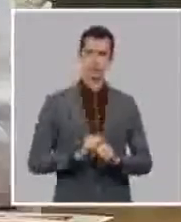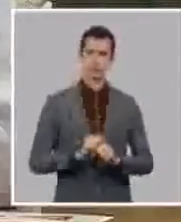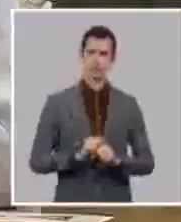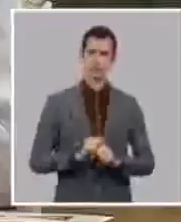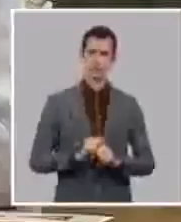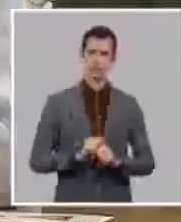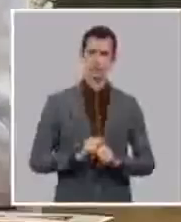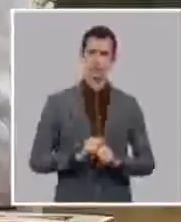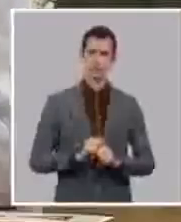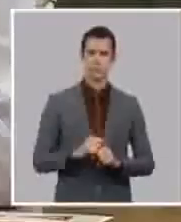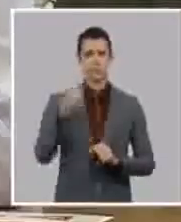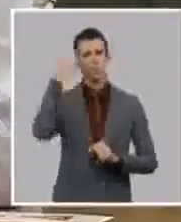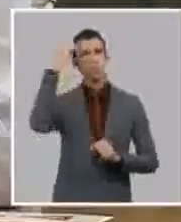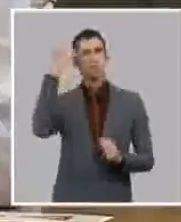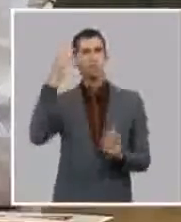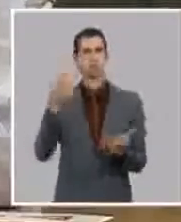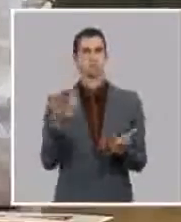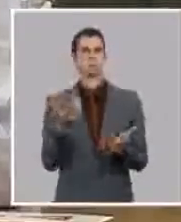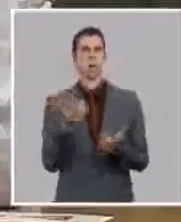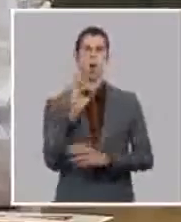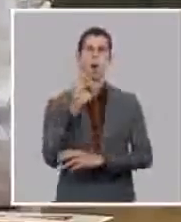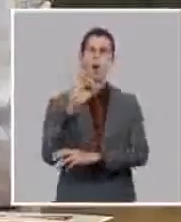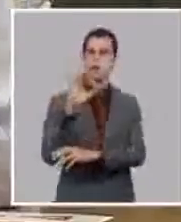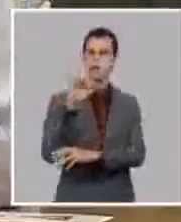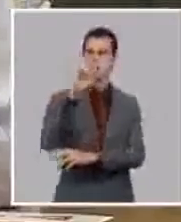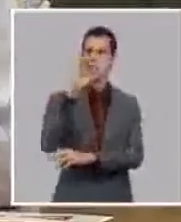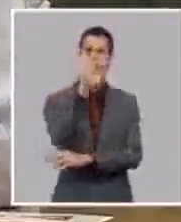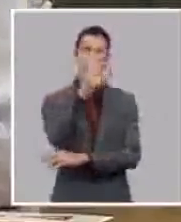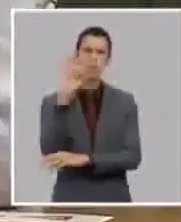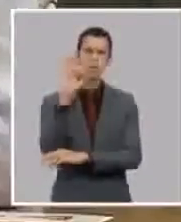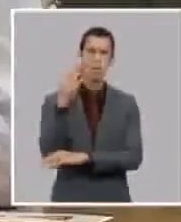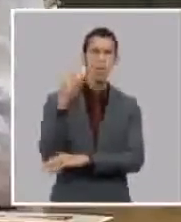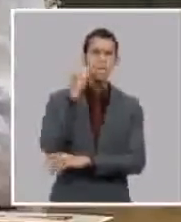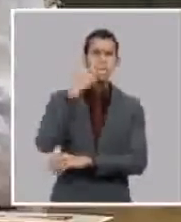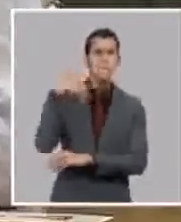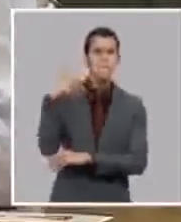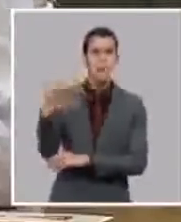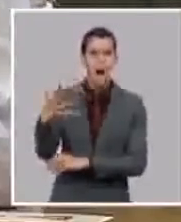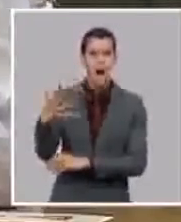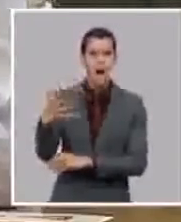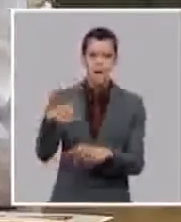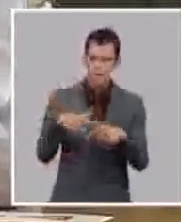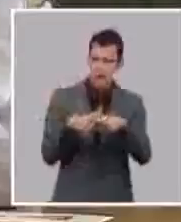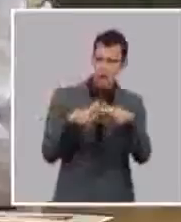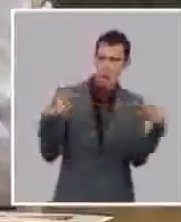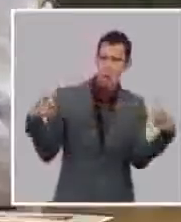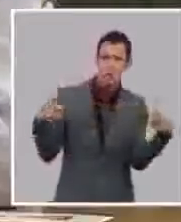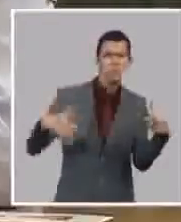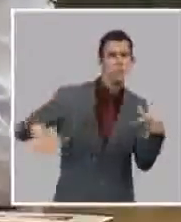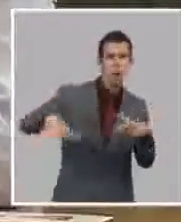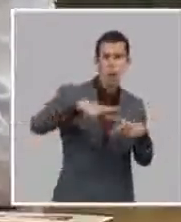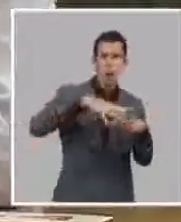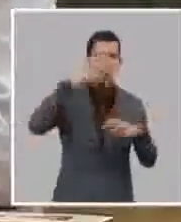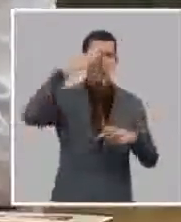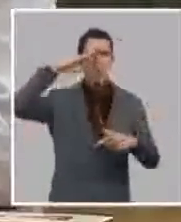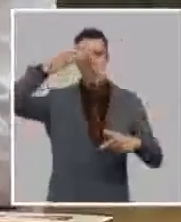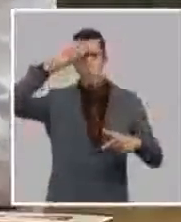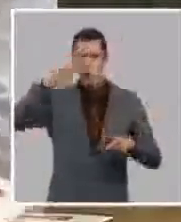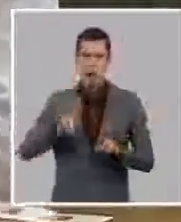86% del pueblo cubano por lo tanto es una constitución de la mayoría y es una constitución que tiene que ser respetada